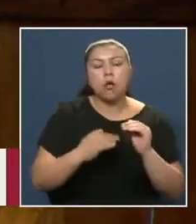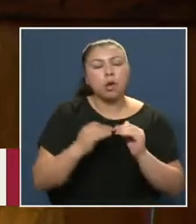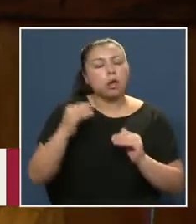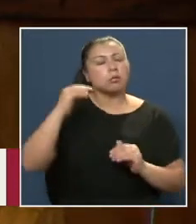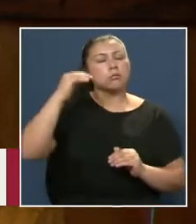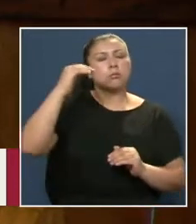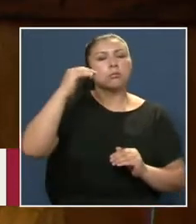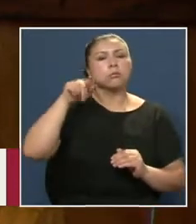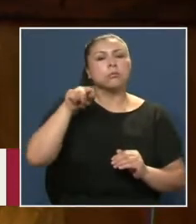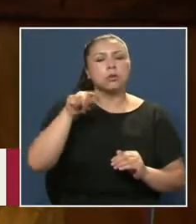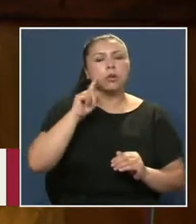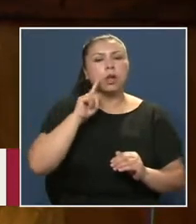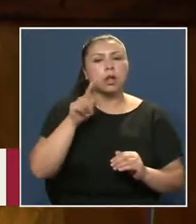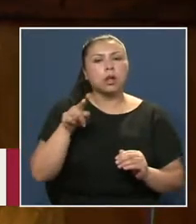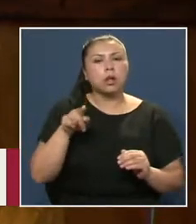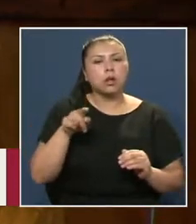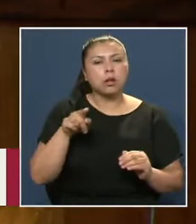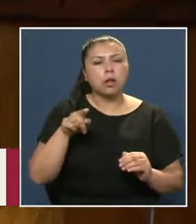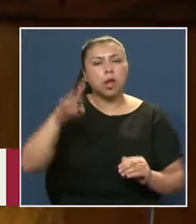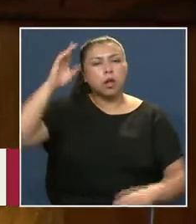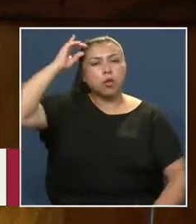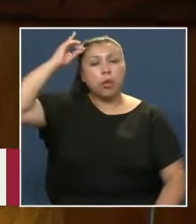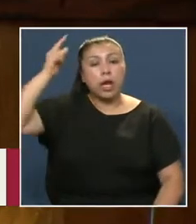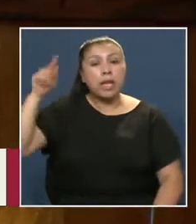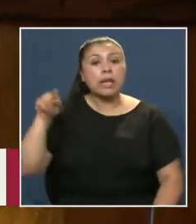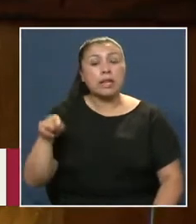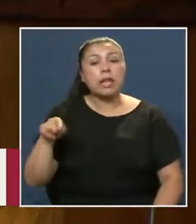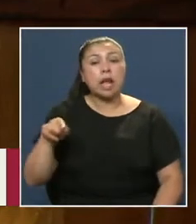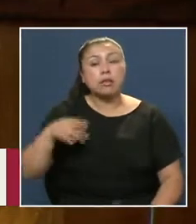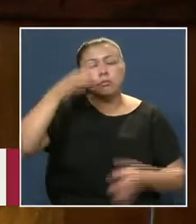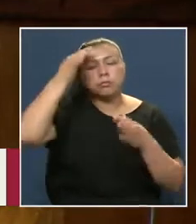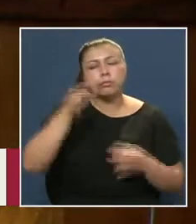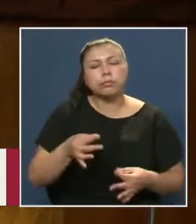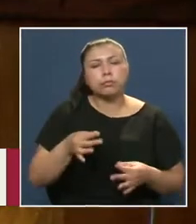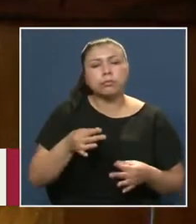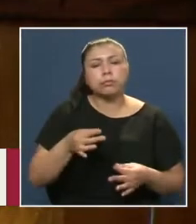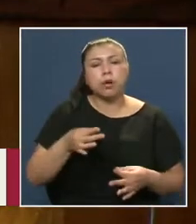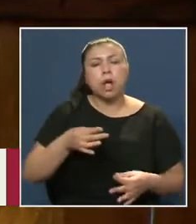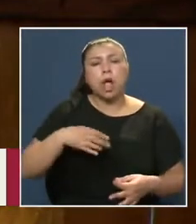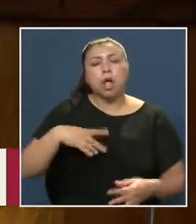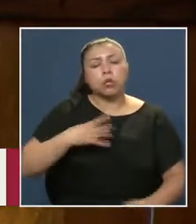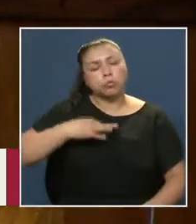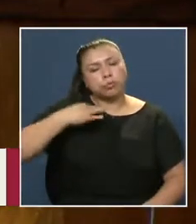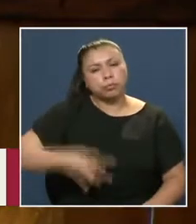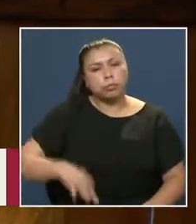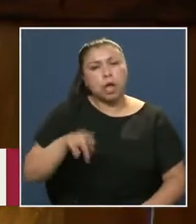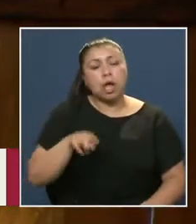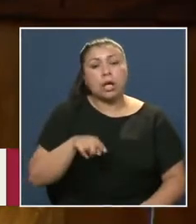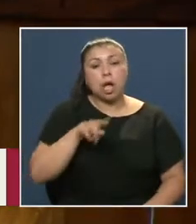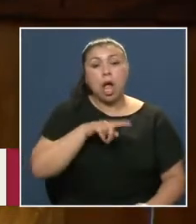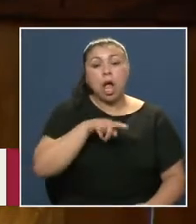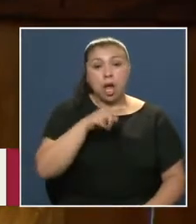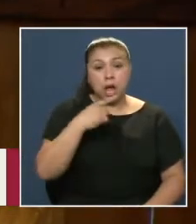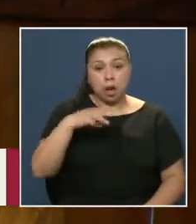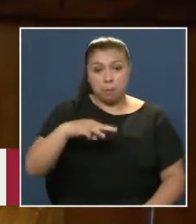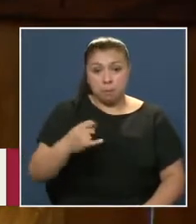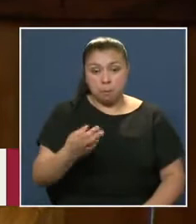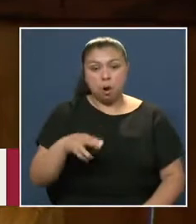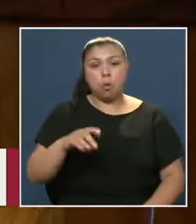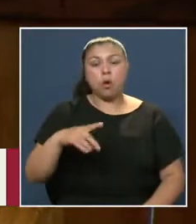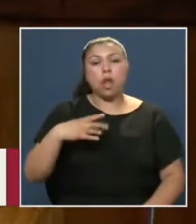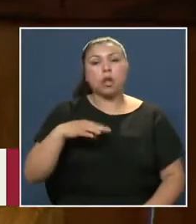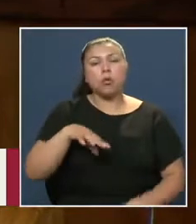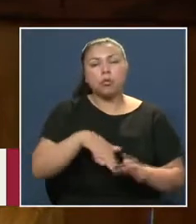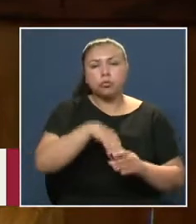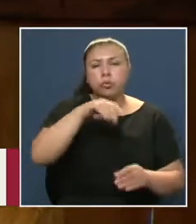Elocuencia En defensa De sus ideas Convicción Y estatura moral Que en ambas Fue electo presidente Cargo En el